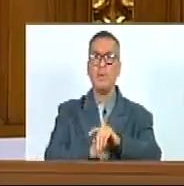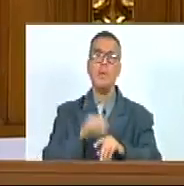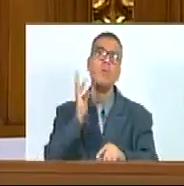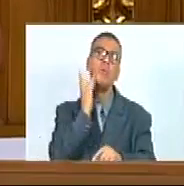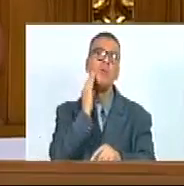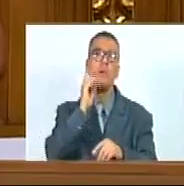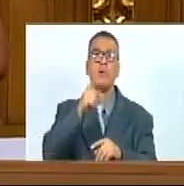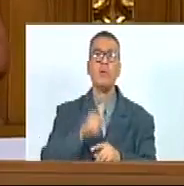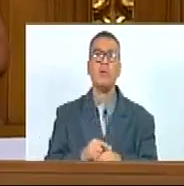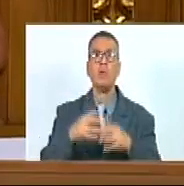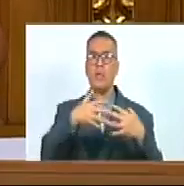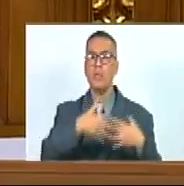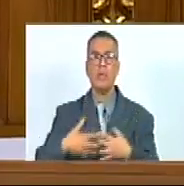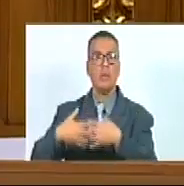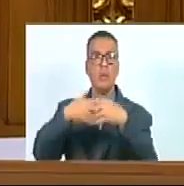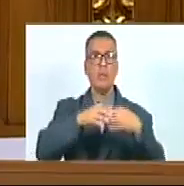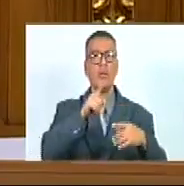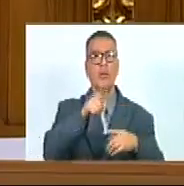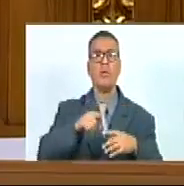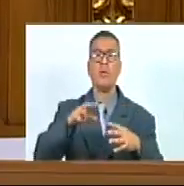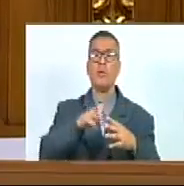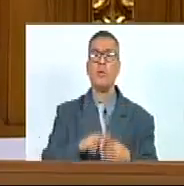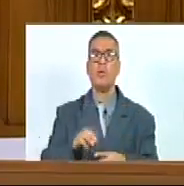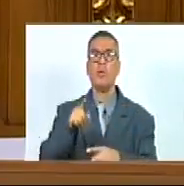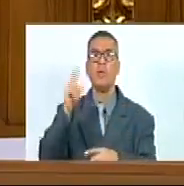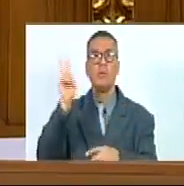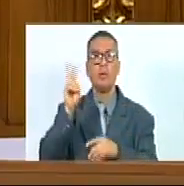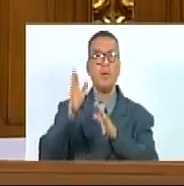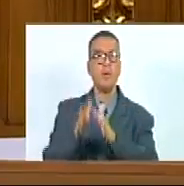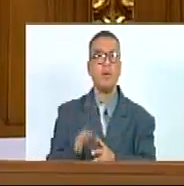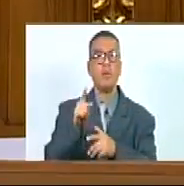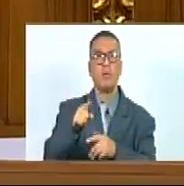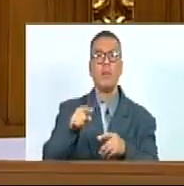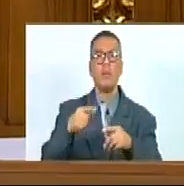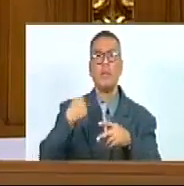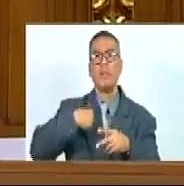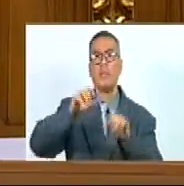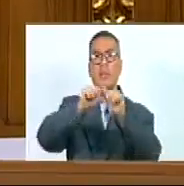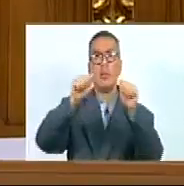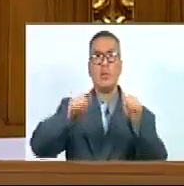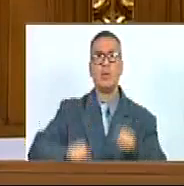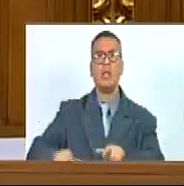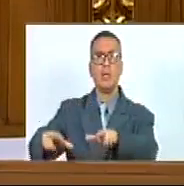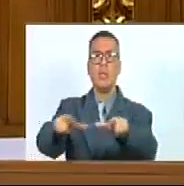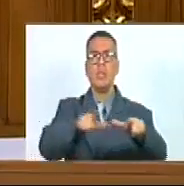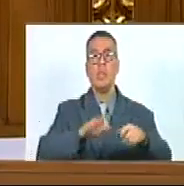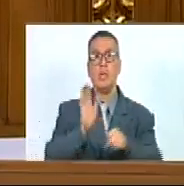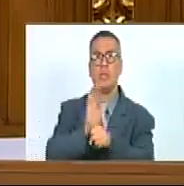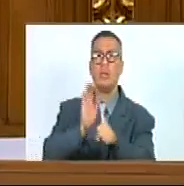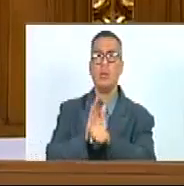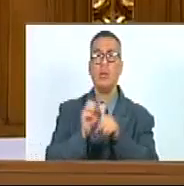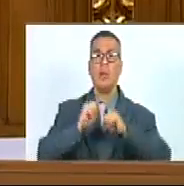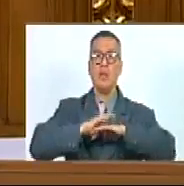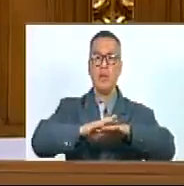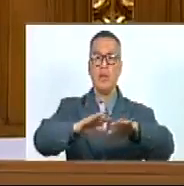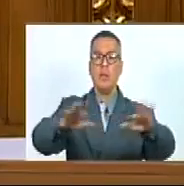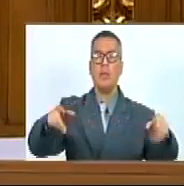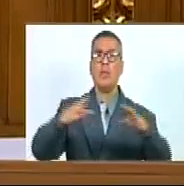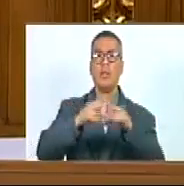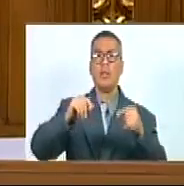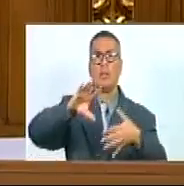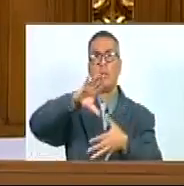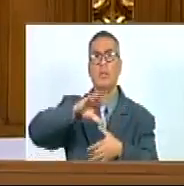por ejemplo En los Estados Unidos De Norteamérica Venezuela Posee el sistema De áreas Protegidas Más extensas De América